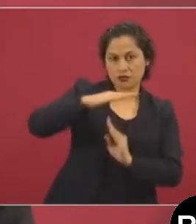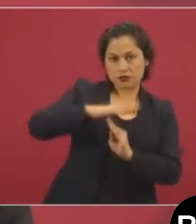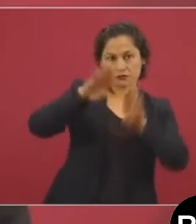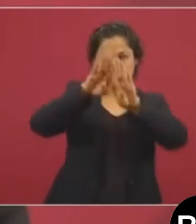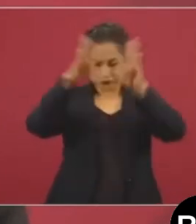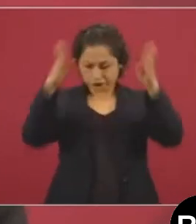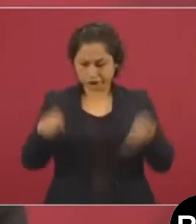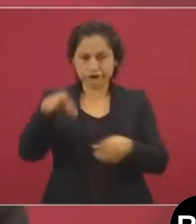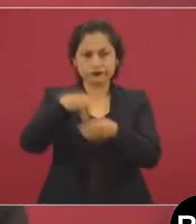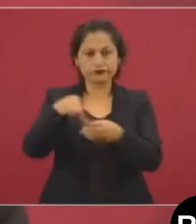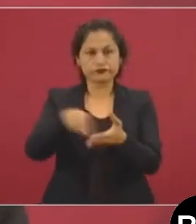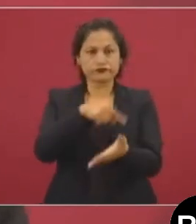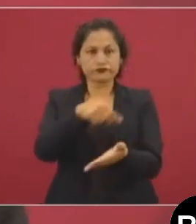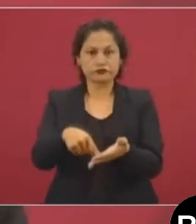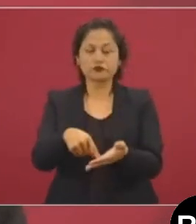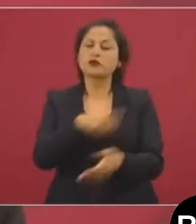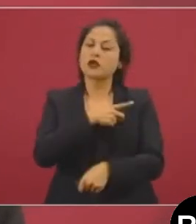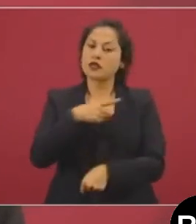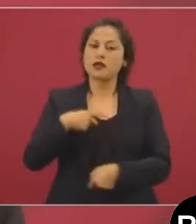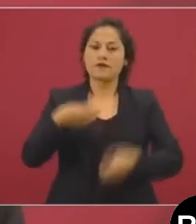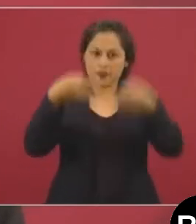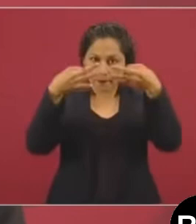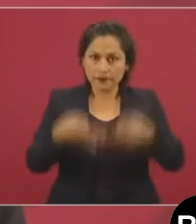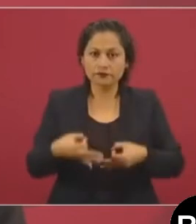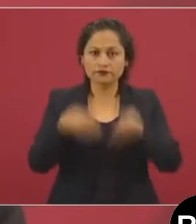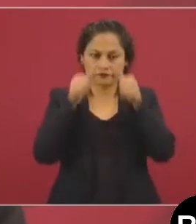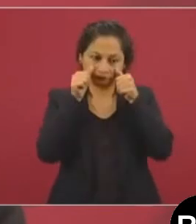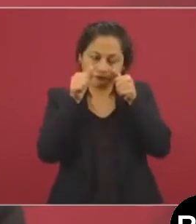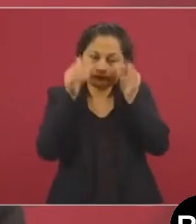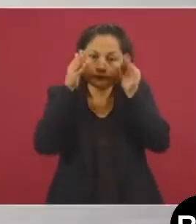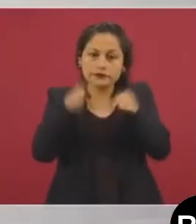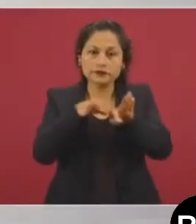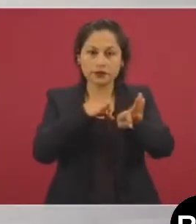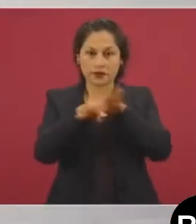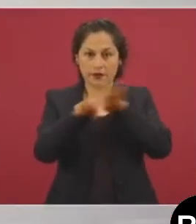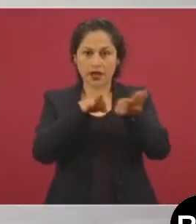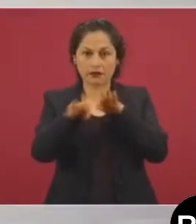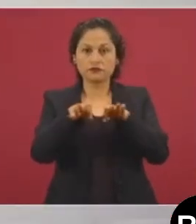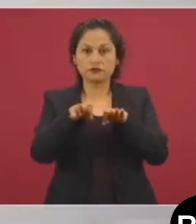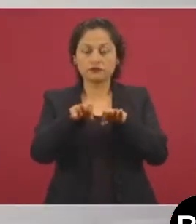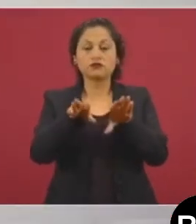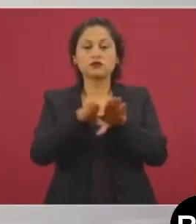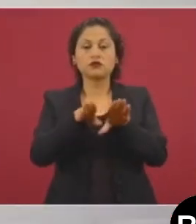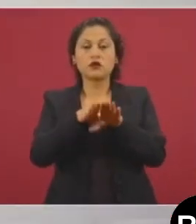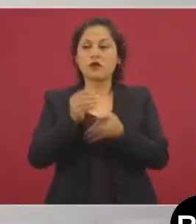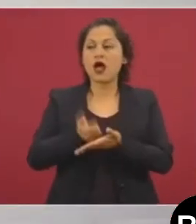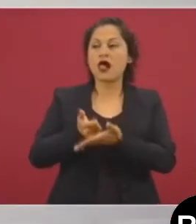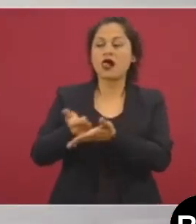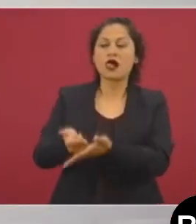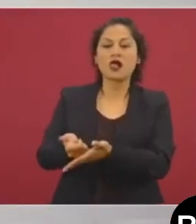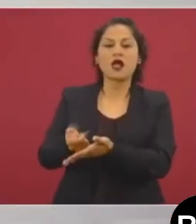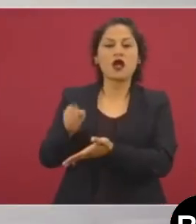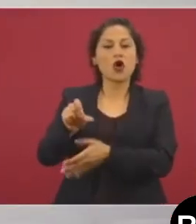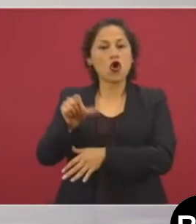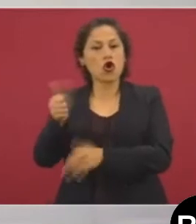con imparcialidad, que no se falsifiquen las actas,